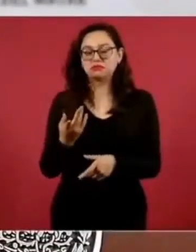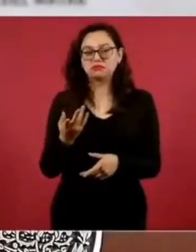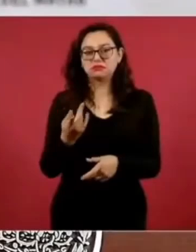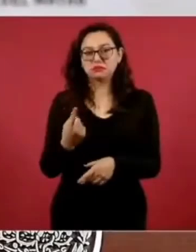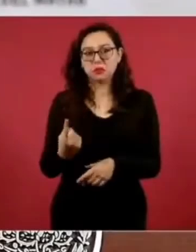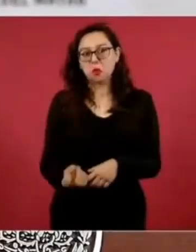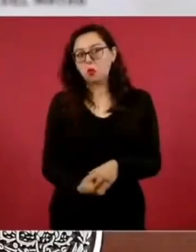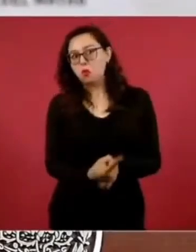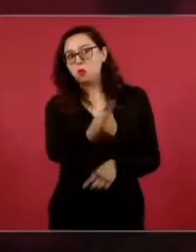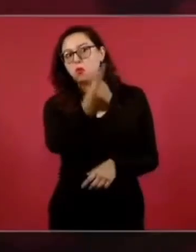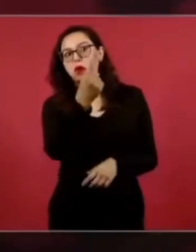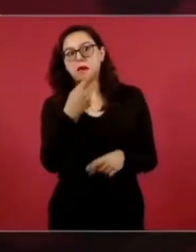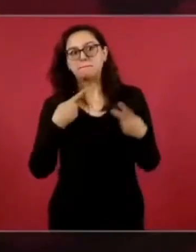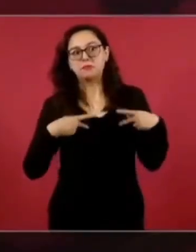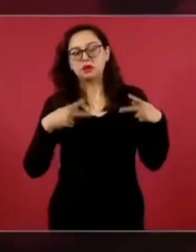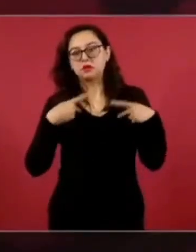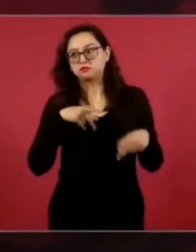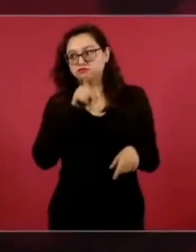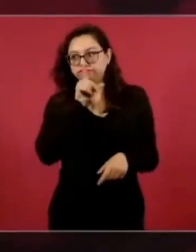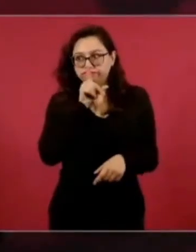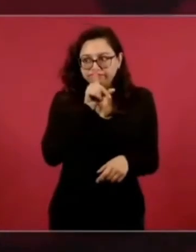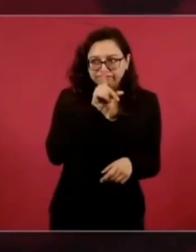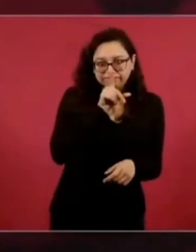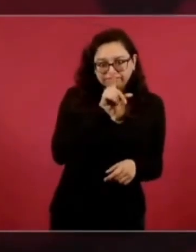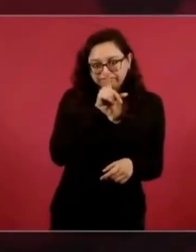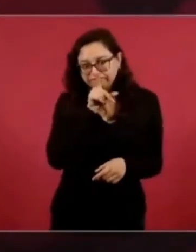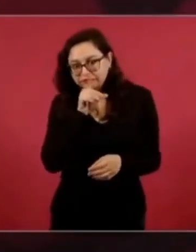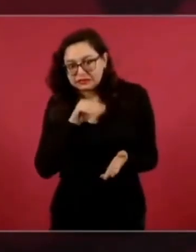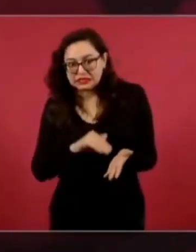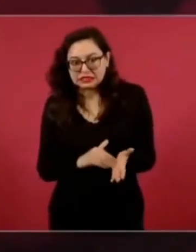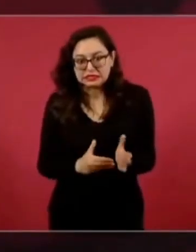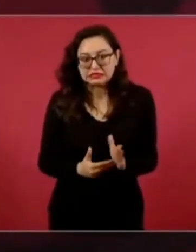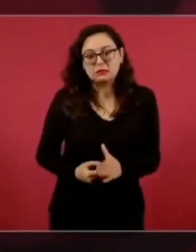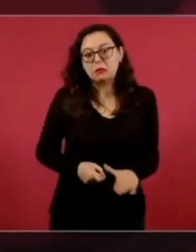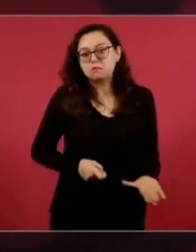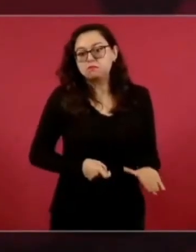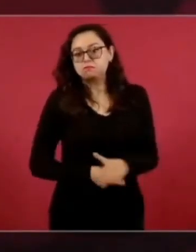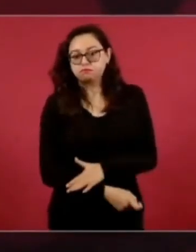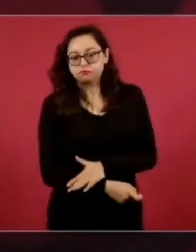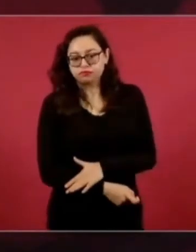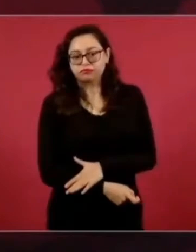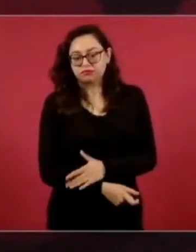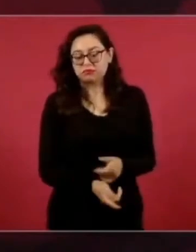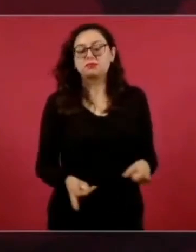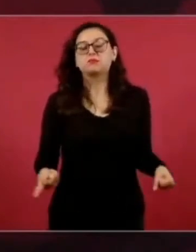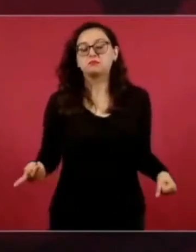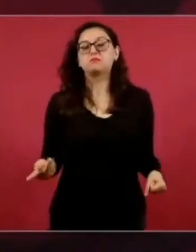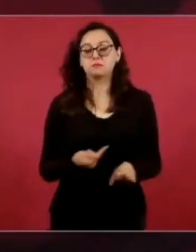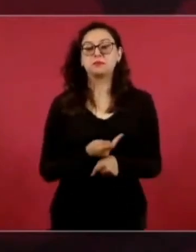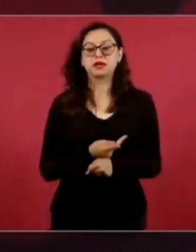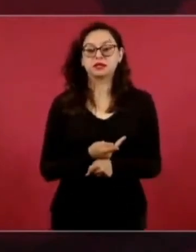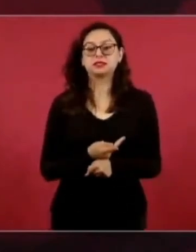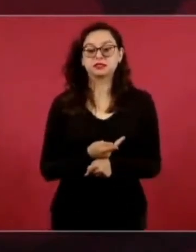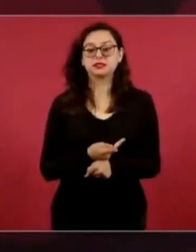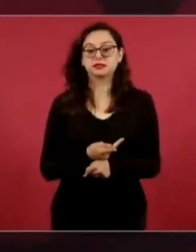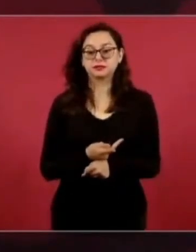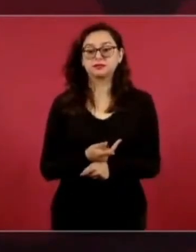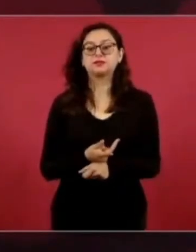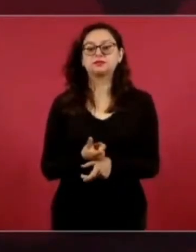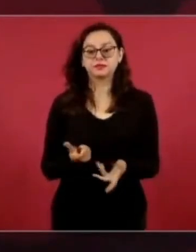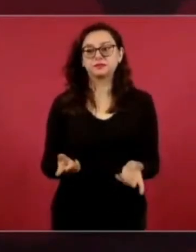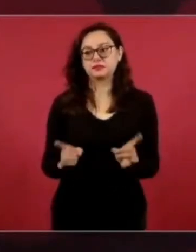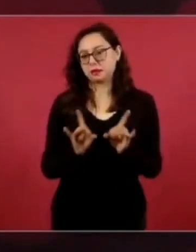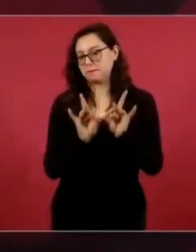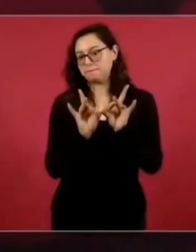O eso es recurrente, no quiero decir común, pero